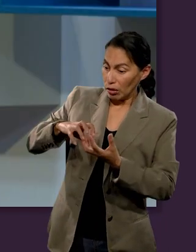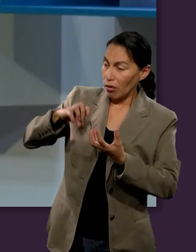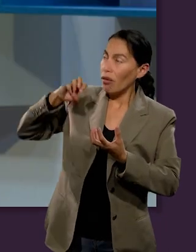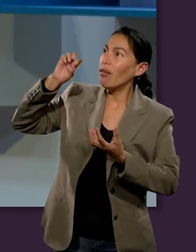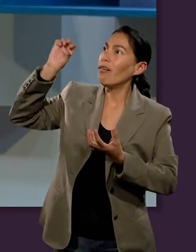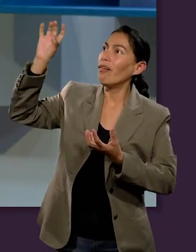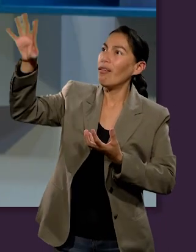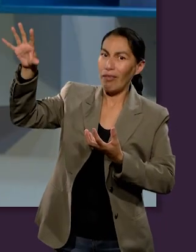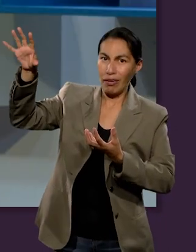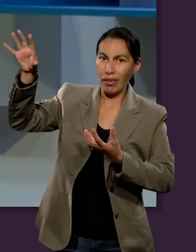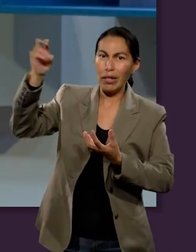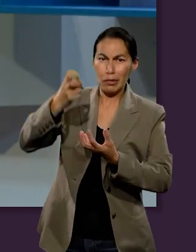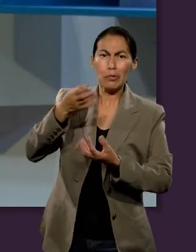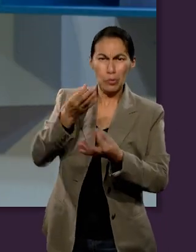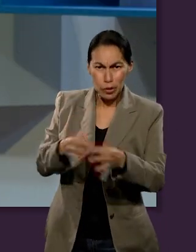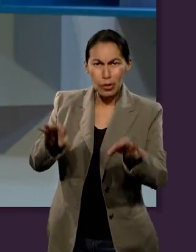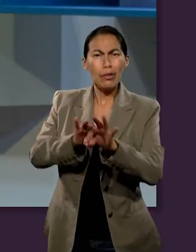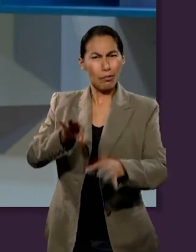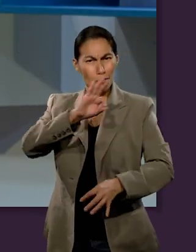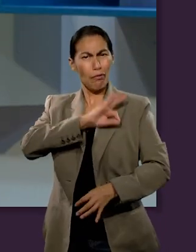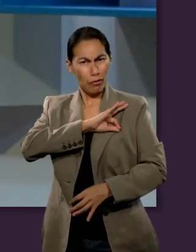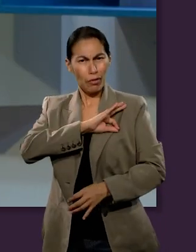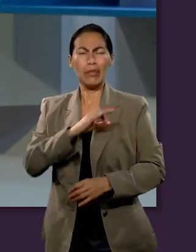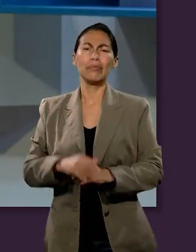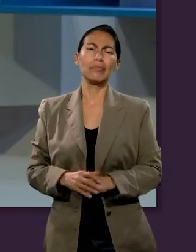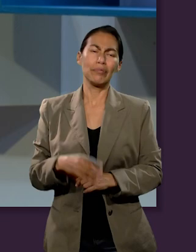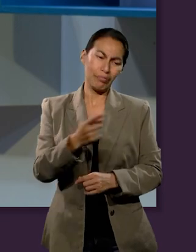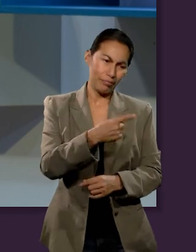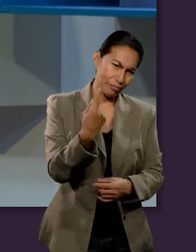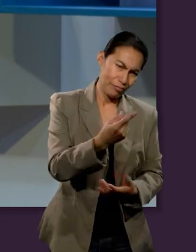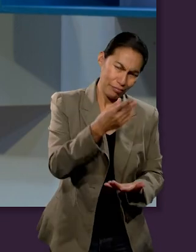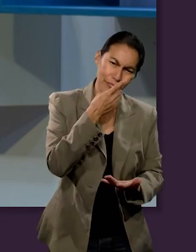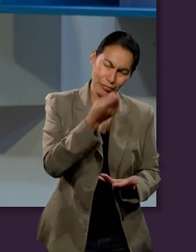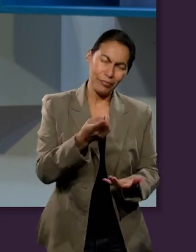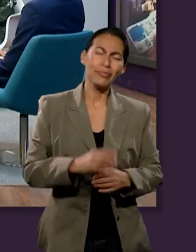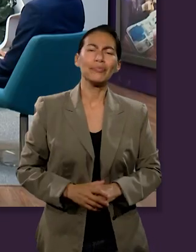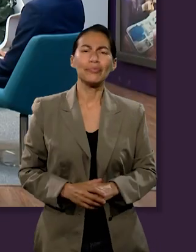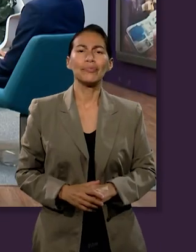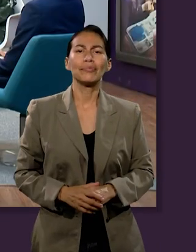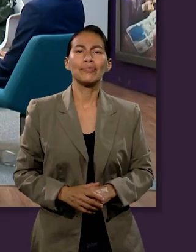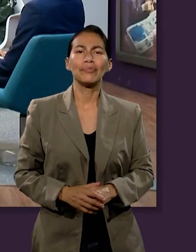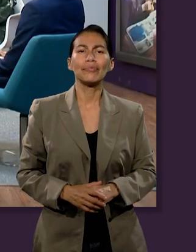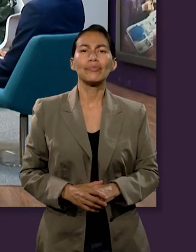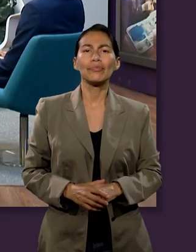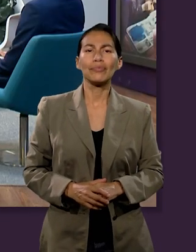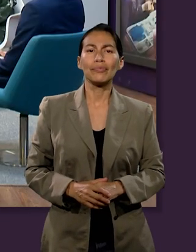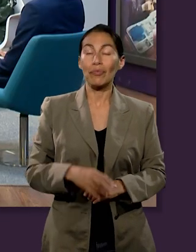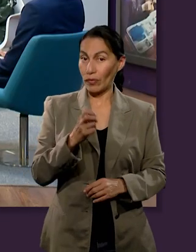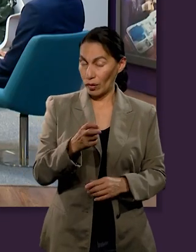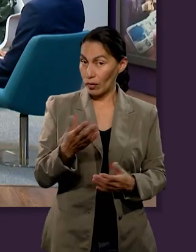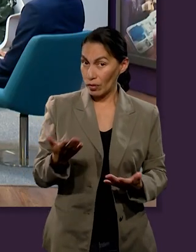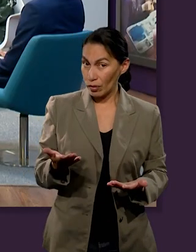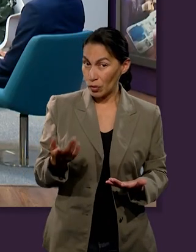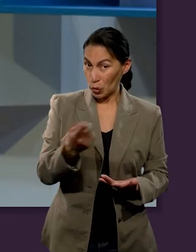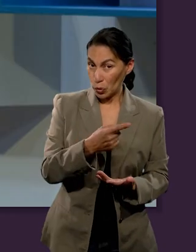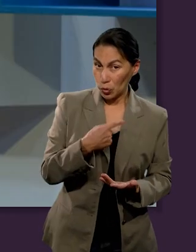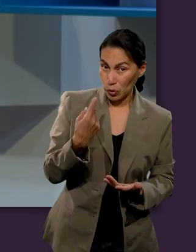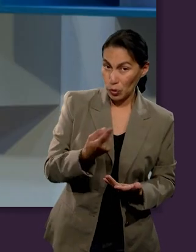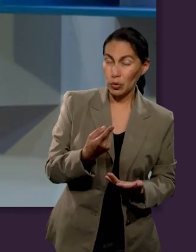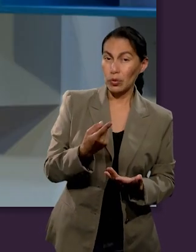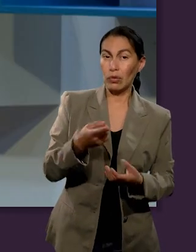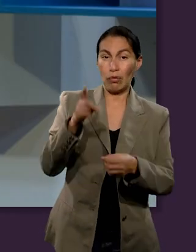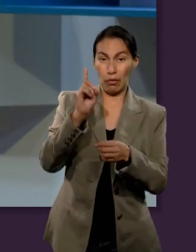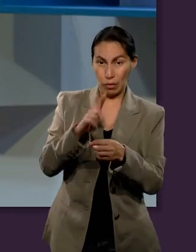Así que me parece que la fe es necesaria y es importante, de acuerdo a lo que ustedes han mencionado. junto con esto es,